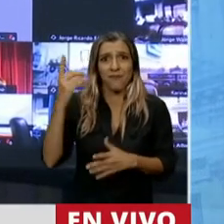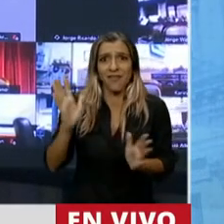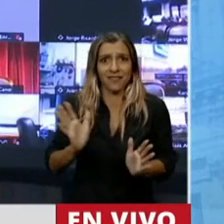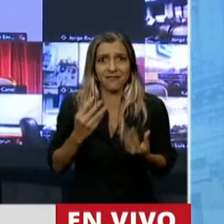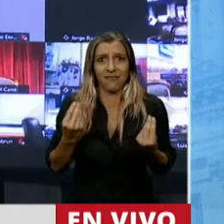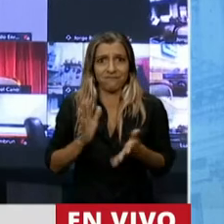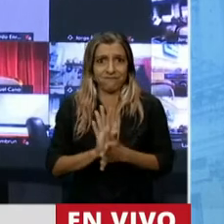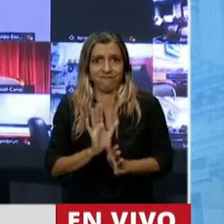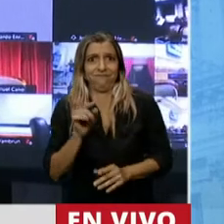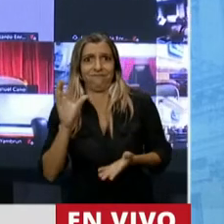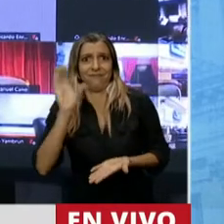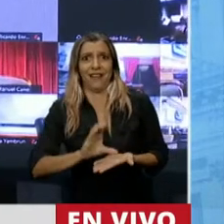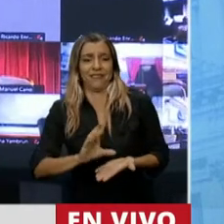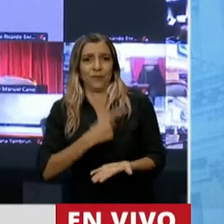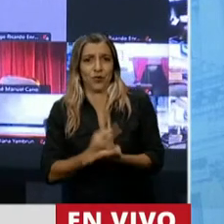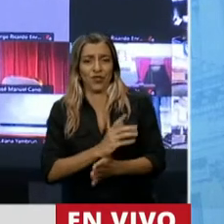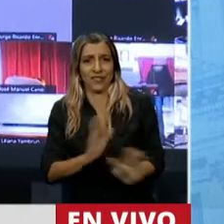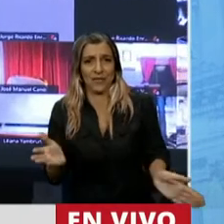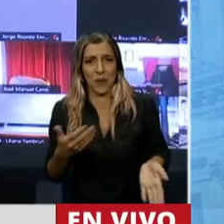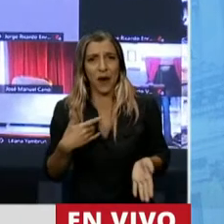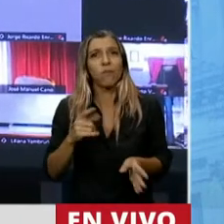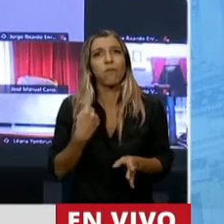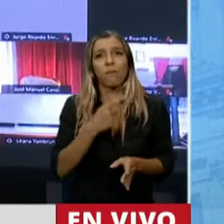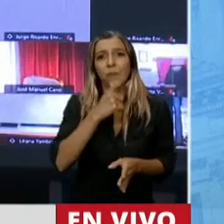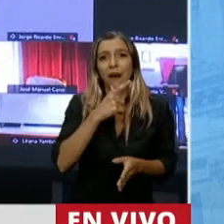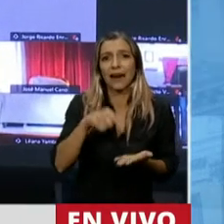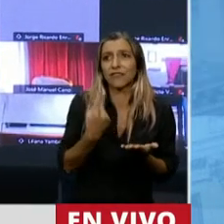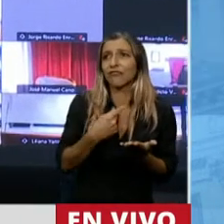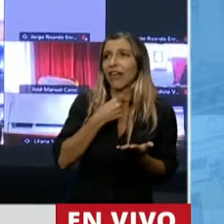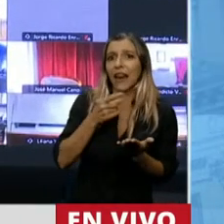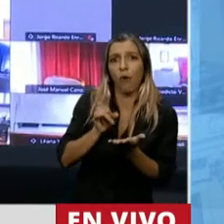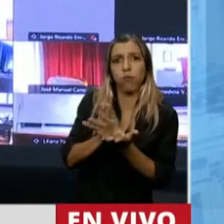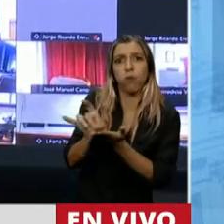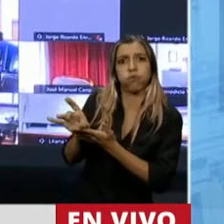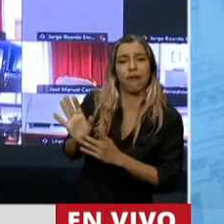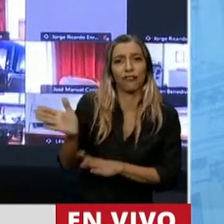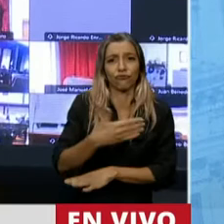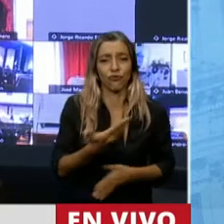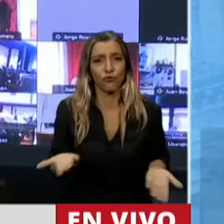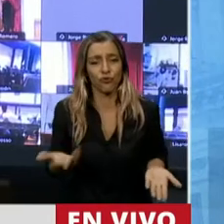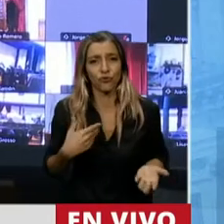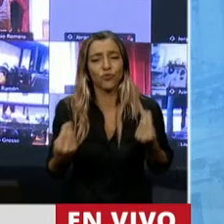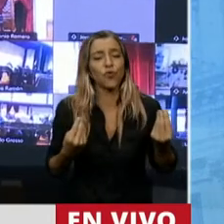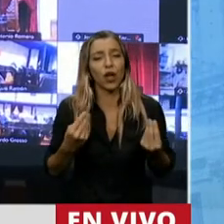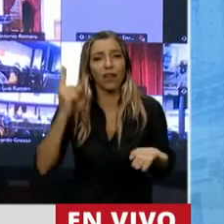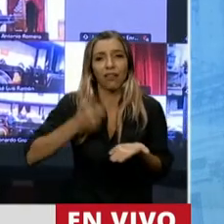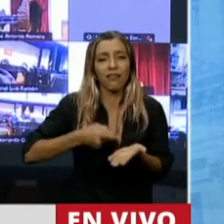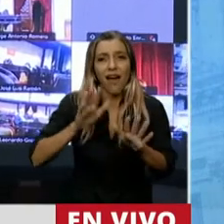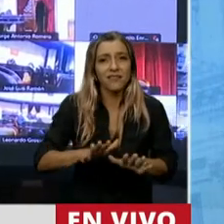Yo me pregunto por qué el gobierno se obtina en repetir medidas que han fracasado en todo el mundo.